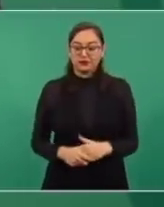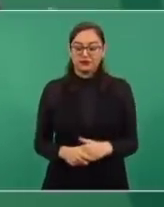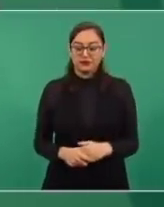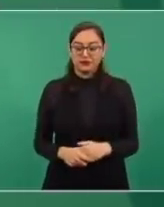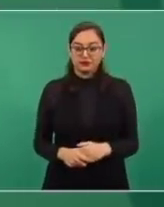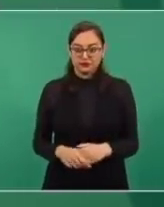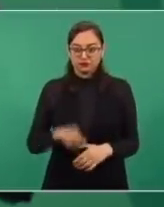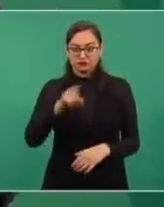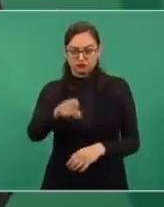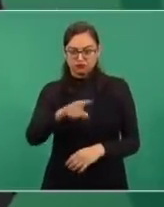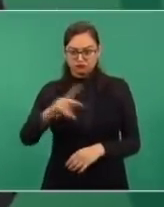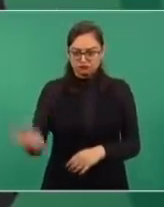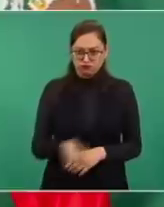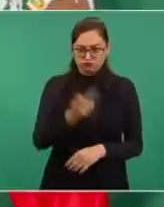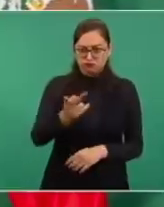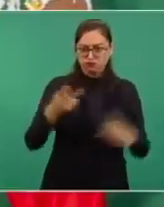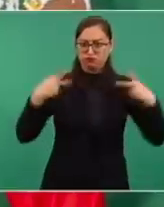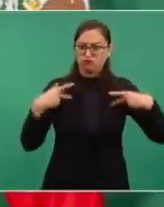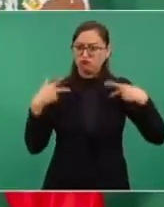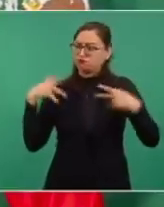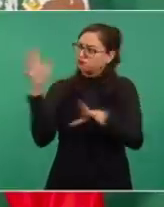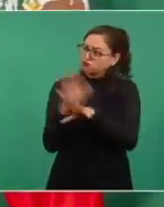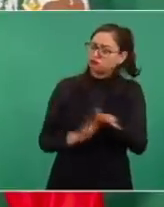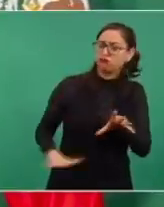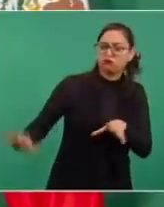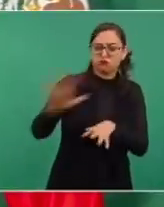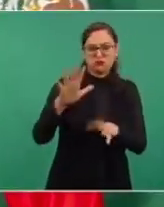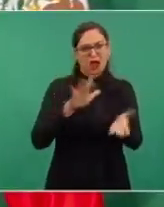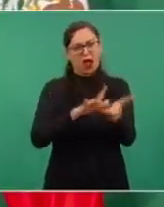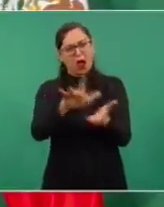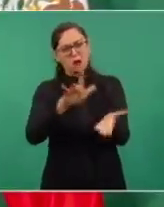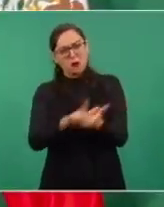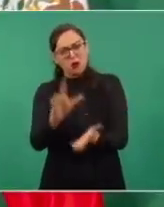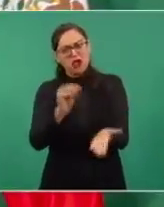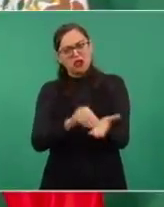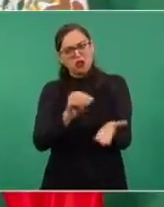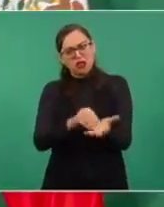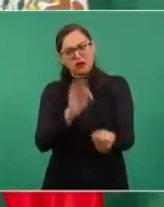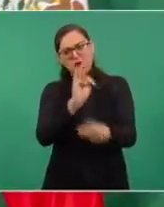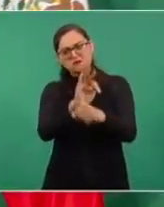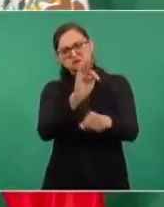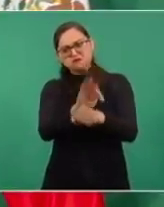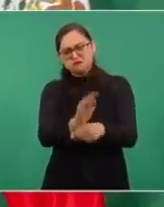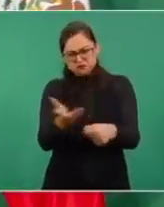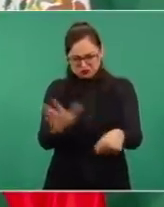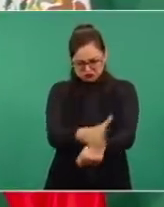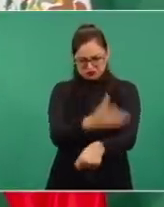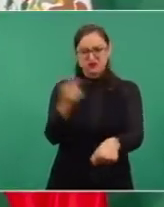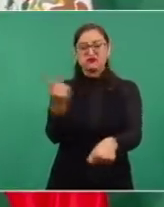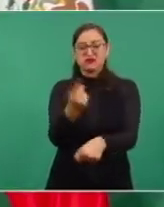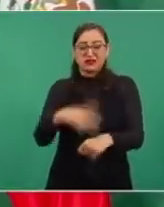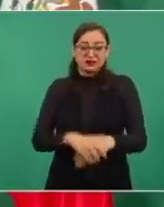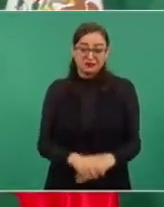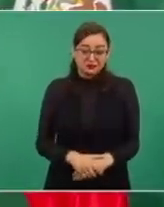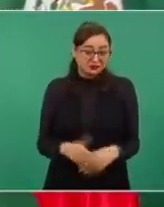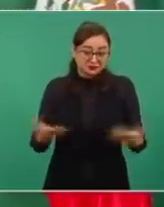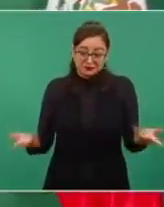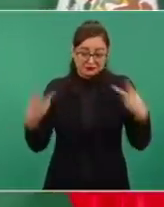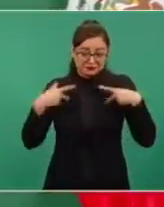qué nos apoya, porque ahora no